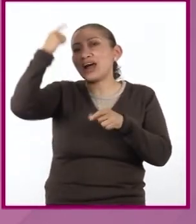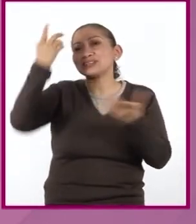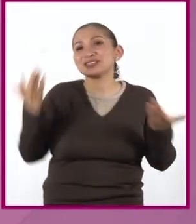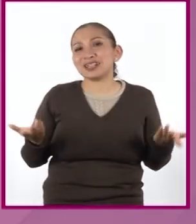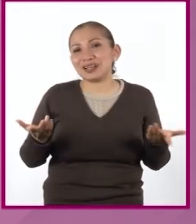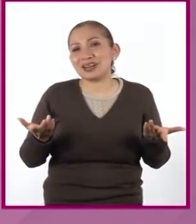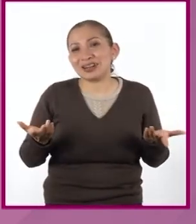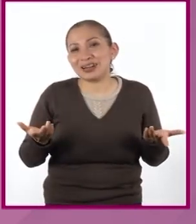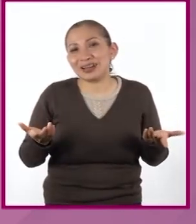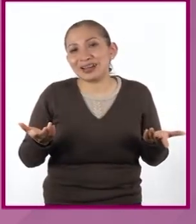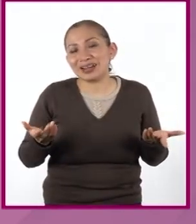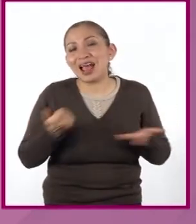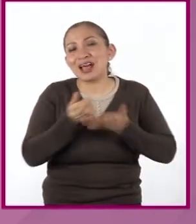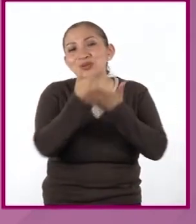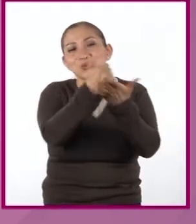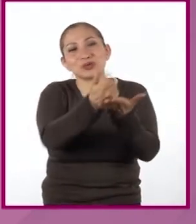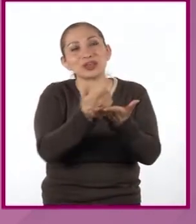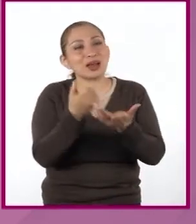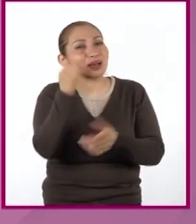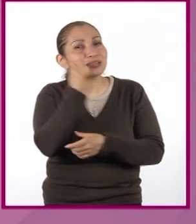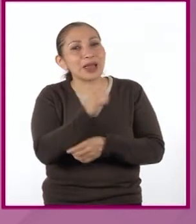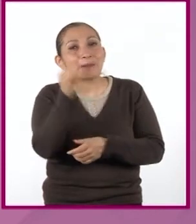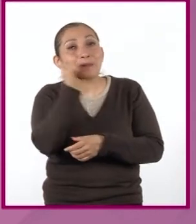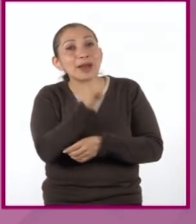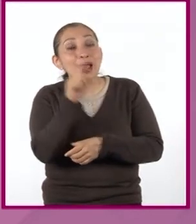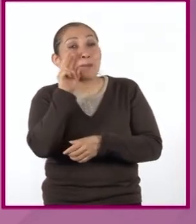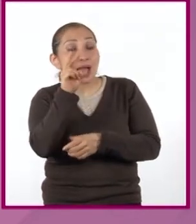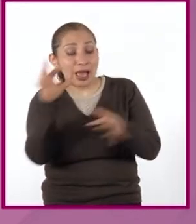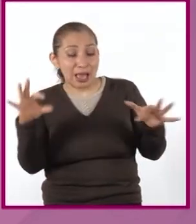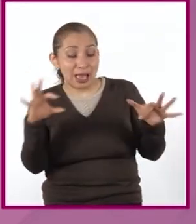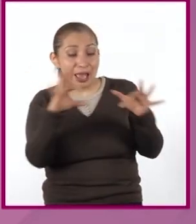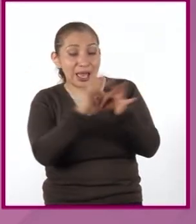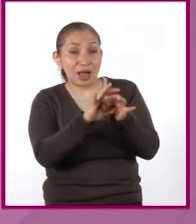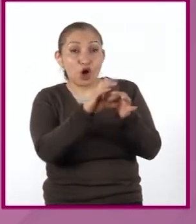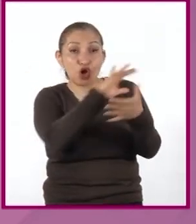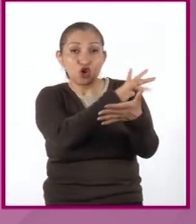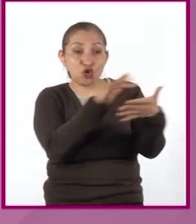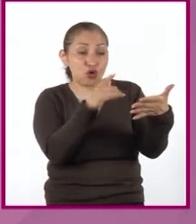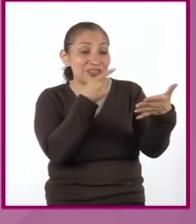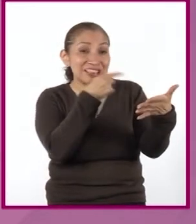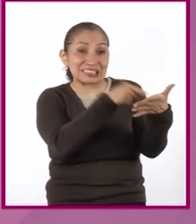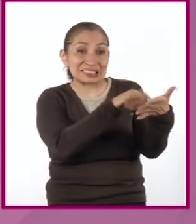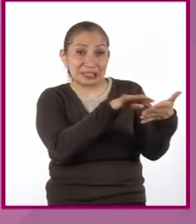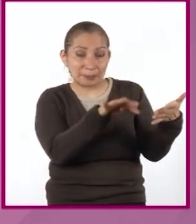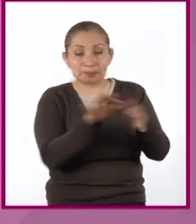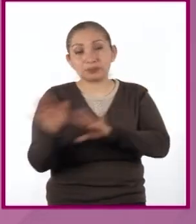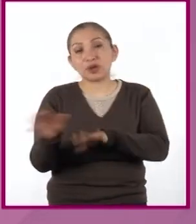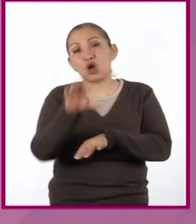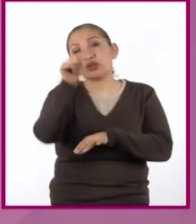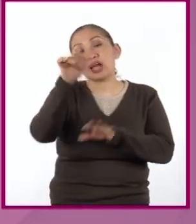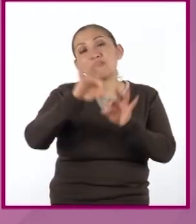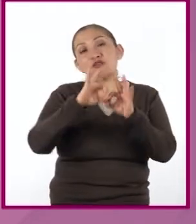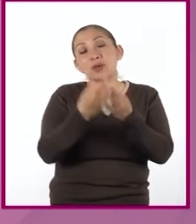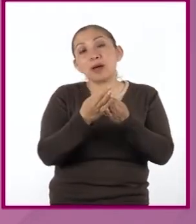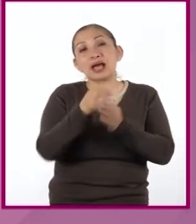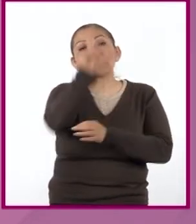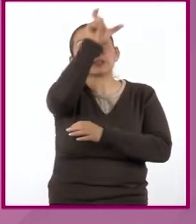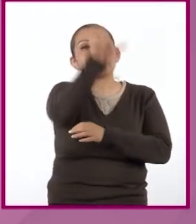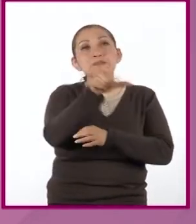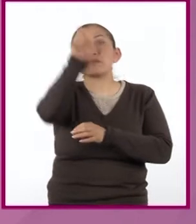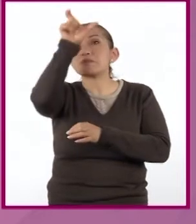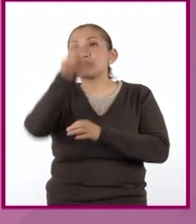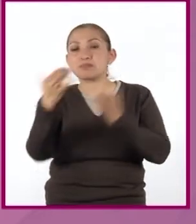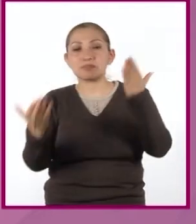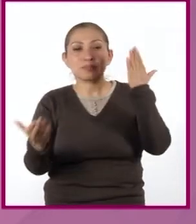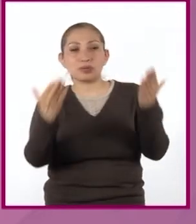recursos son útiles siempre que se encuentren vinculados con el texto. Otro recurso son las tablas comparativas